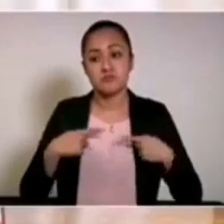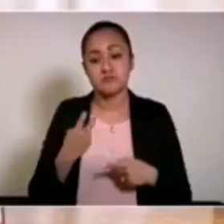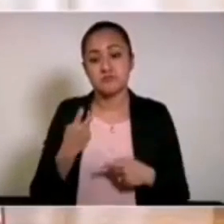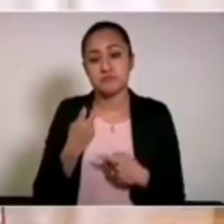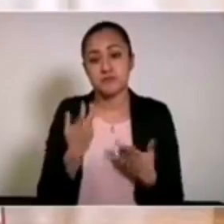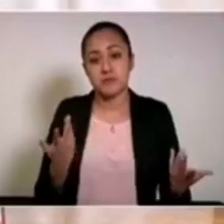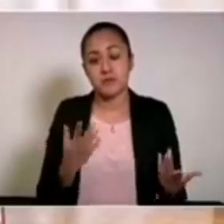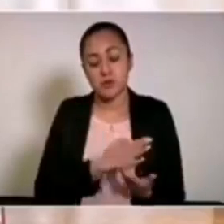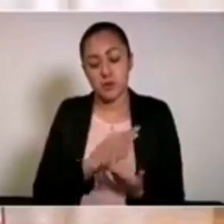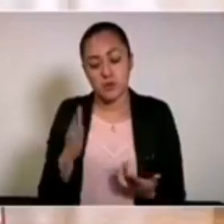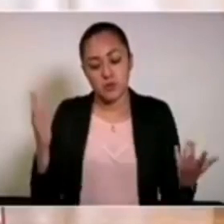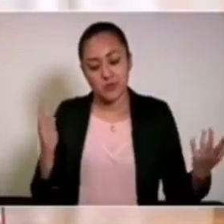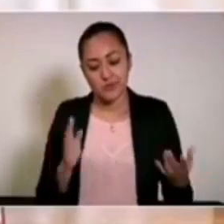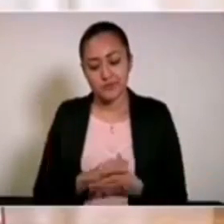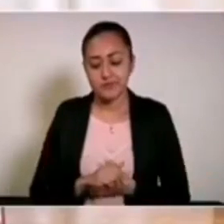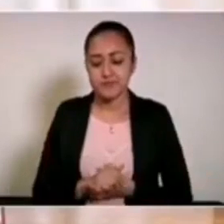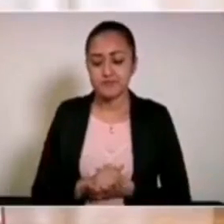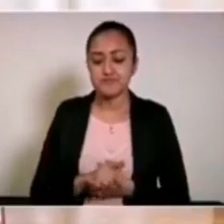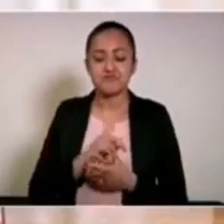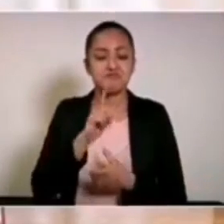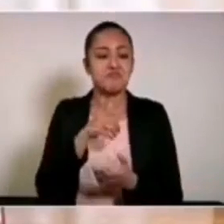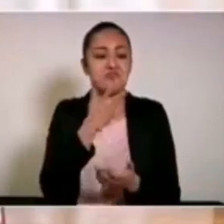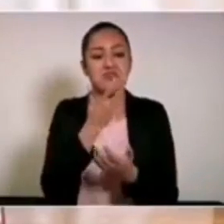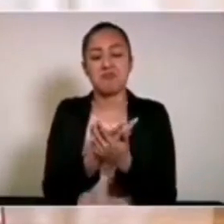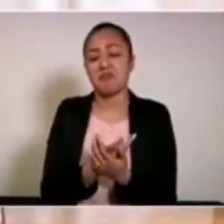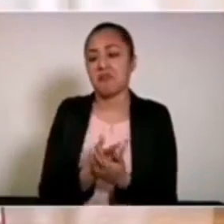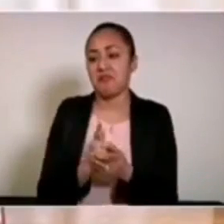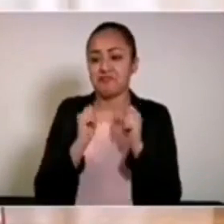es el de relajamiento.